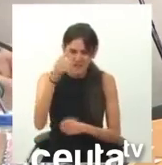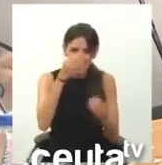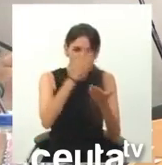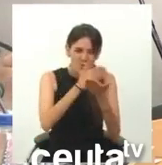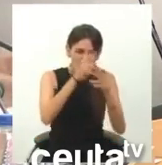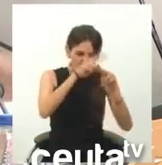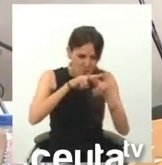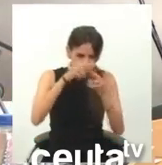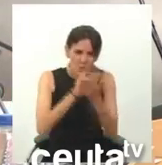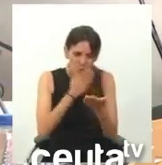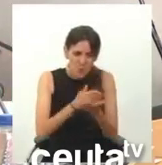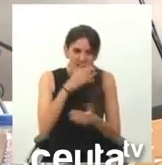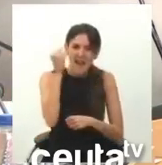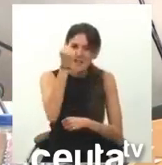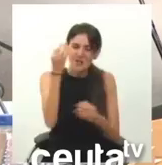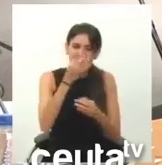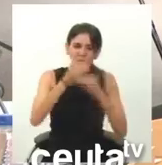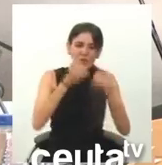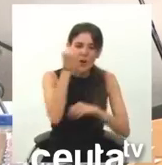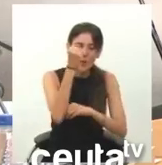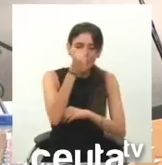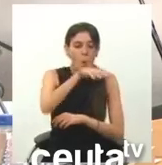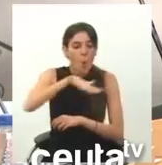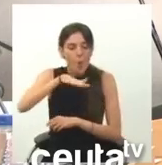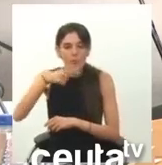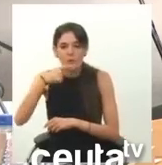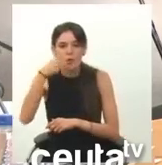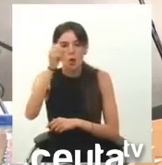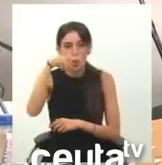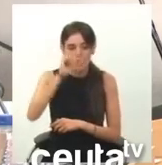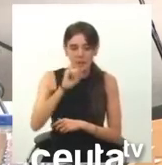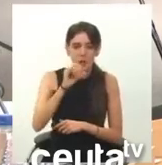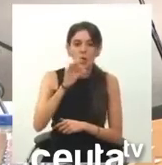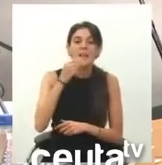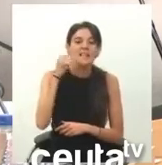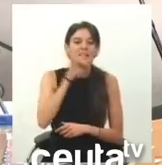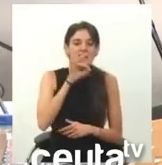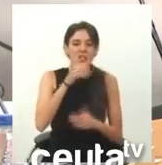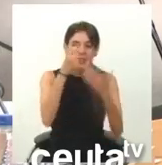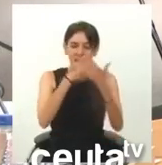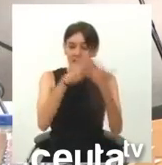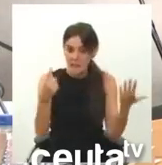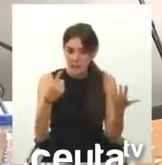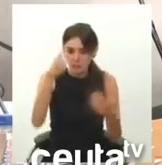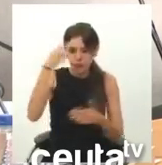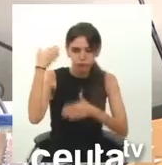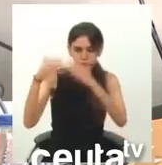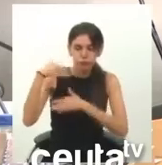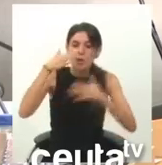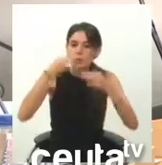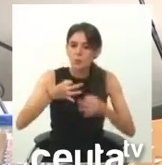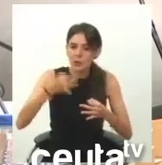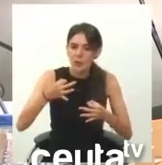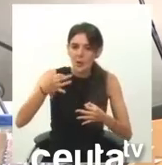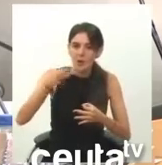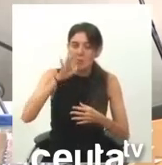poquito, estudie un poquito. La soberanía es ejercer el poder sobre un territorio. Lo dijo Bodino en el siglo XVI. Fíjate si hace tiempo. O sea, que eso es una realidad... ¡Bah,